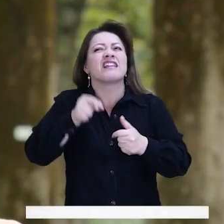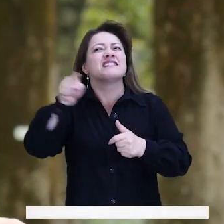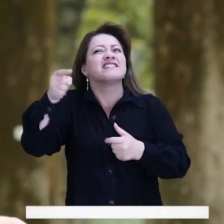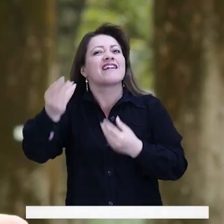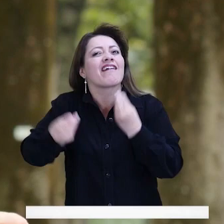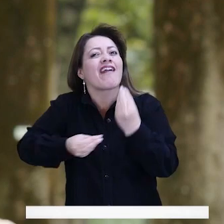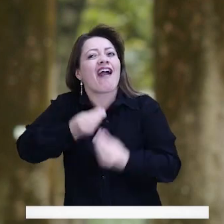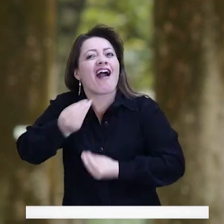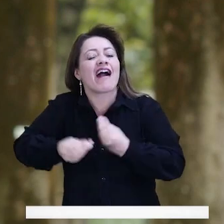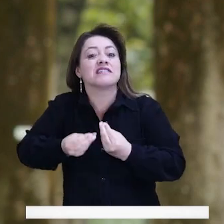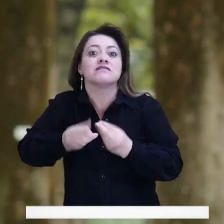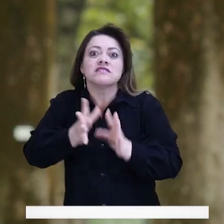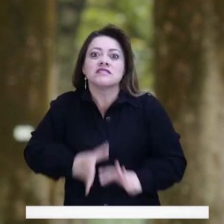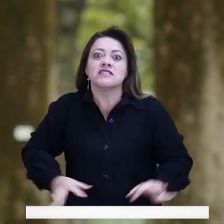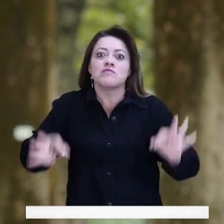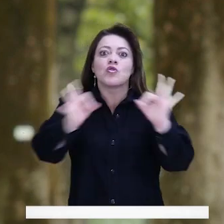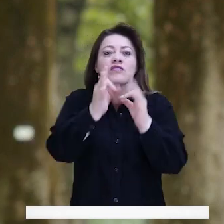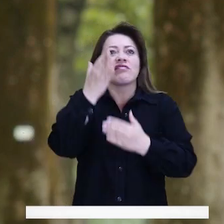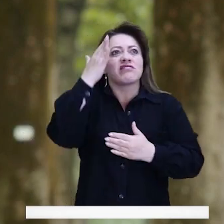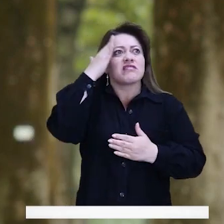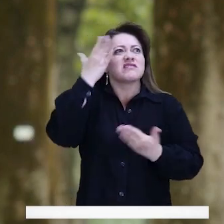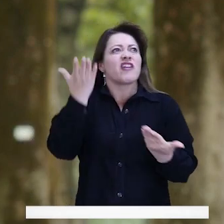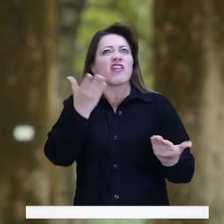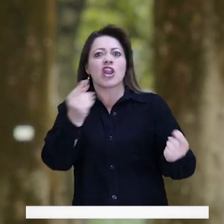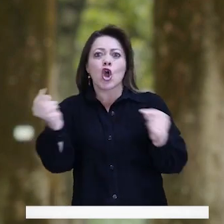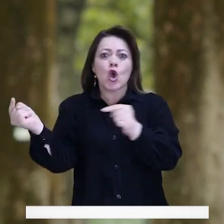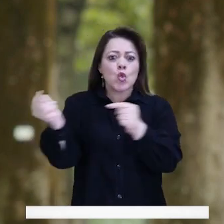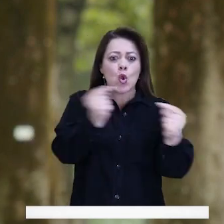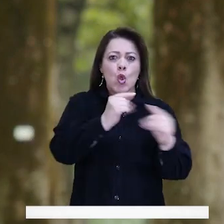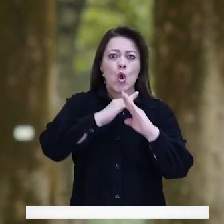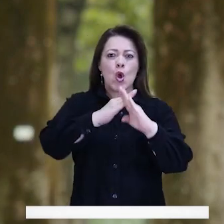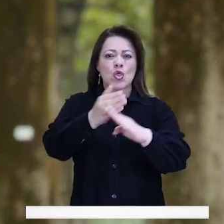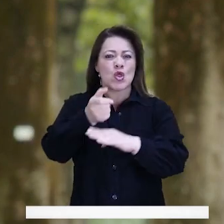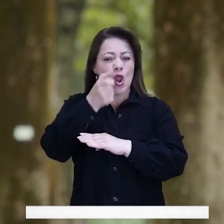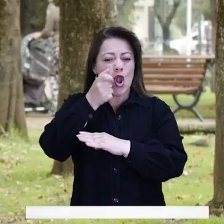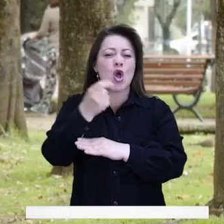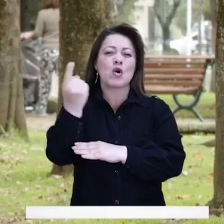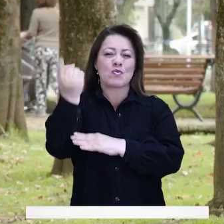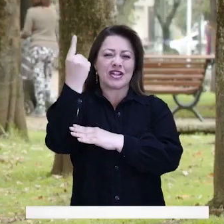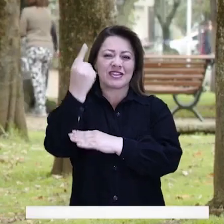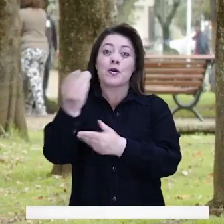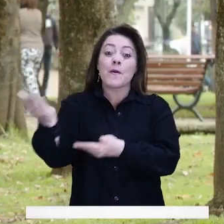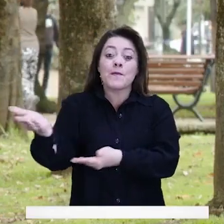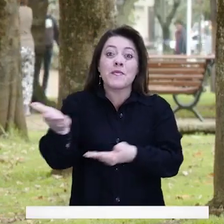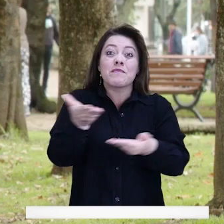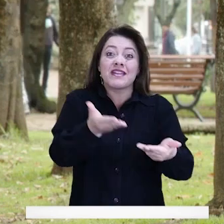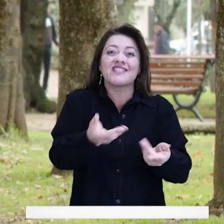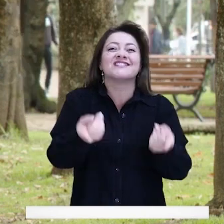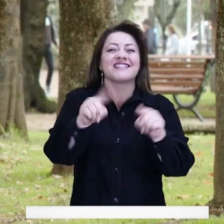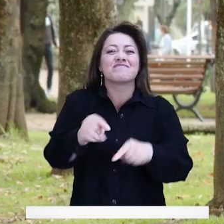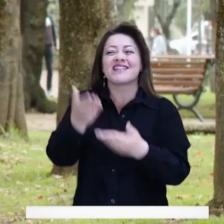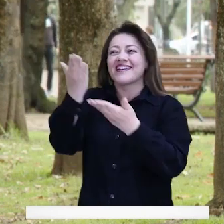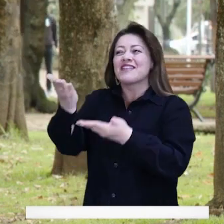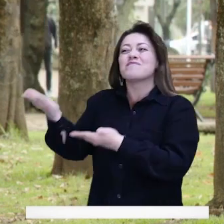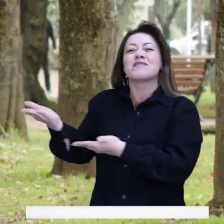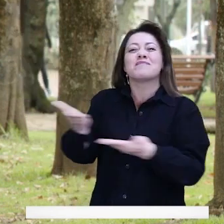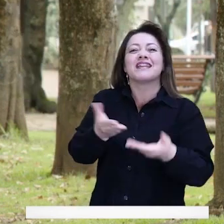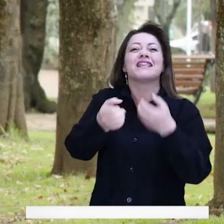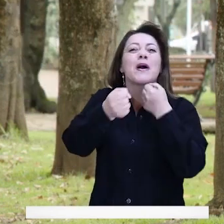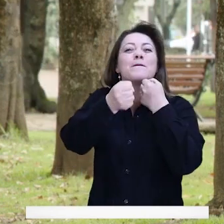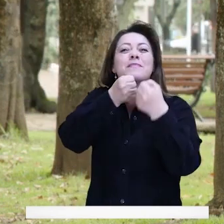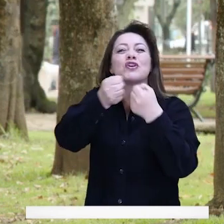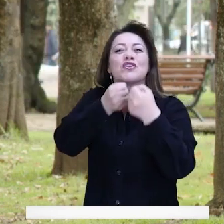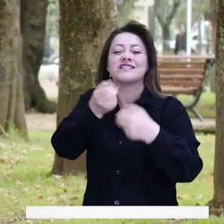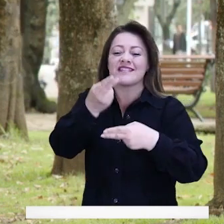diferentes temáticas que concentran la atención en los debates de control político. Bienvenidos a ustedes y bienvenida también a